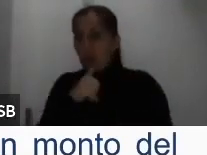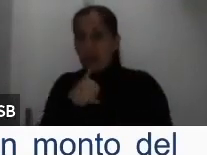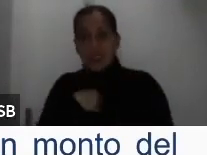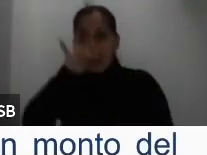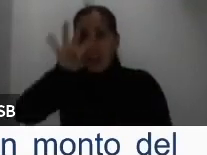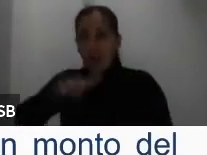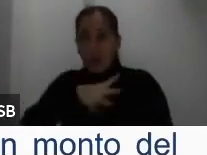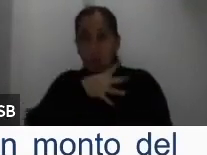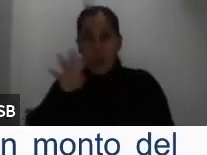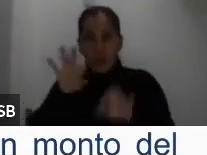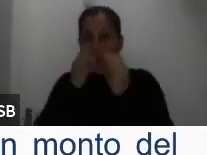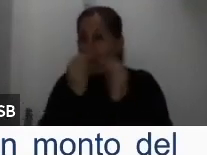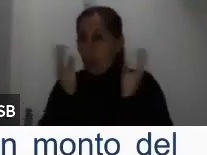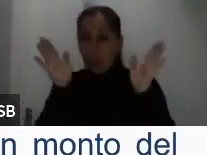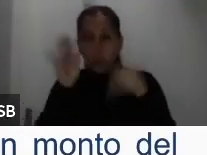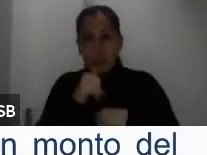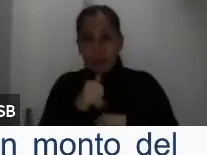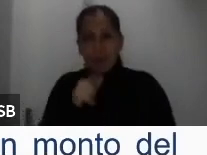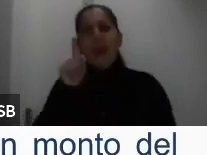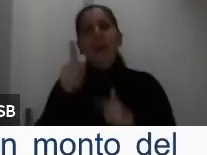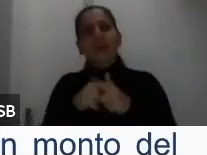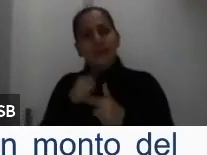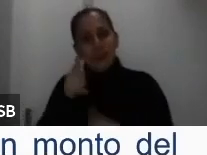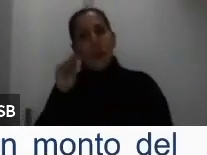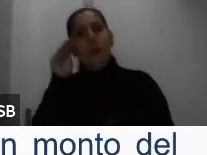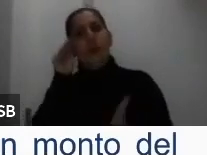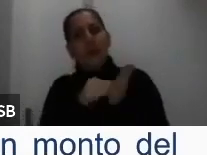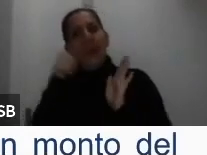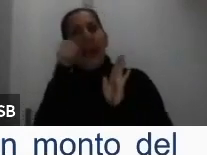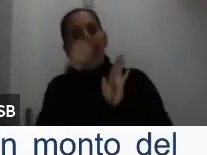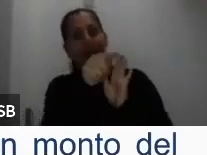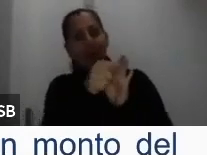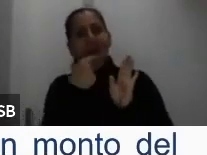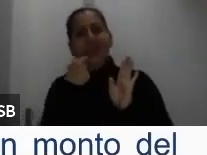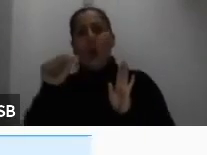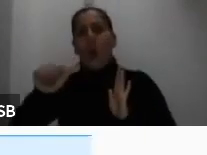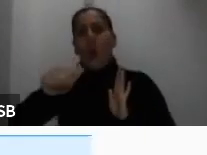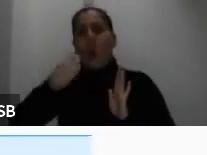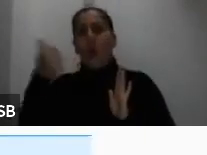familiar, es importante que lo anoten en este espacio.